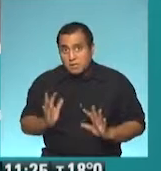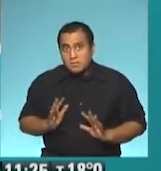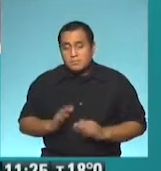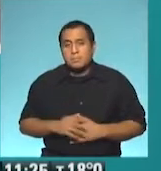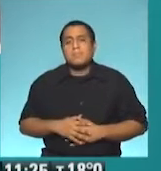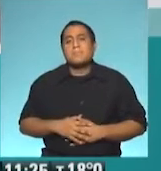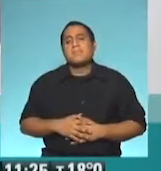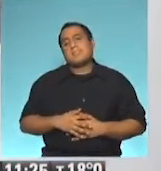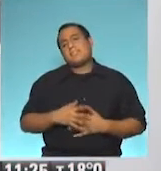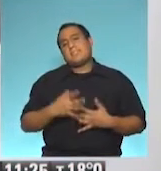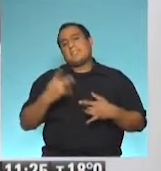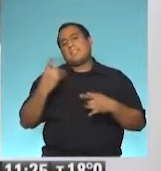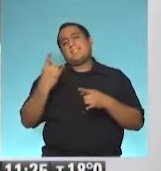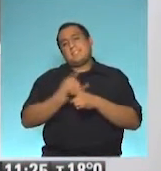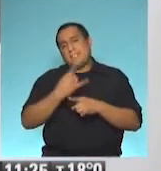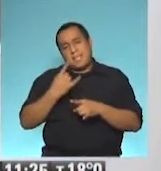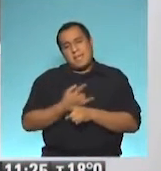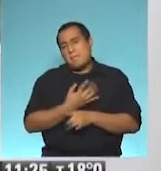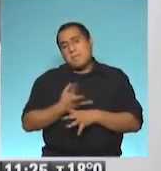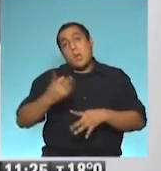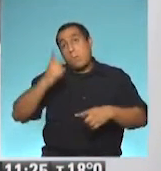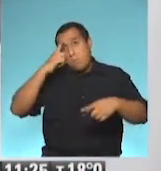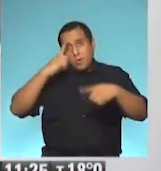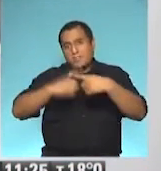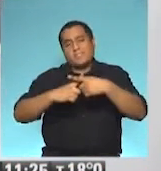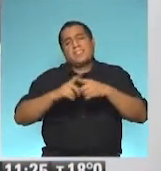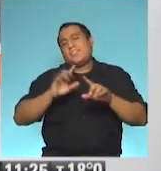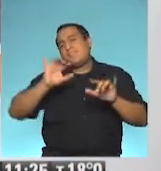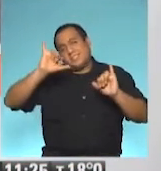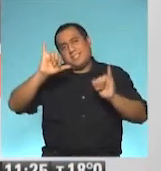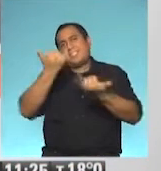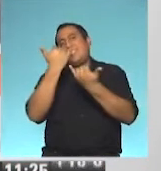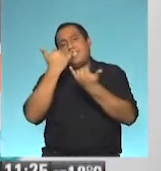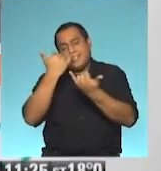A ver, siempre cualquier actitud proactiva es positiva, digamos, ¿no?